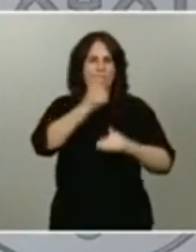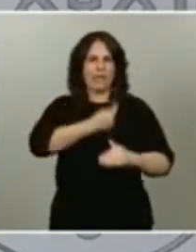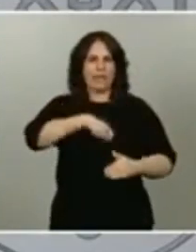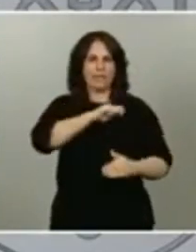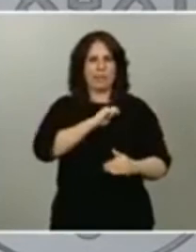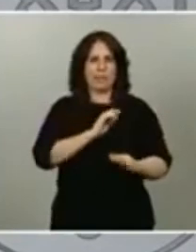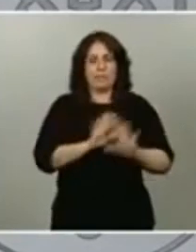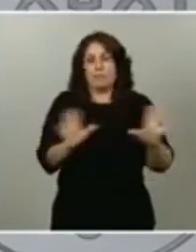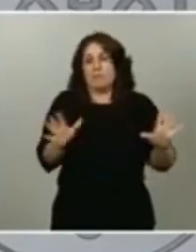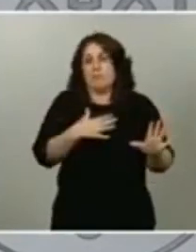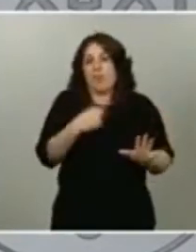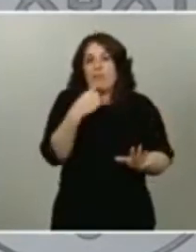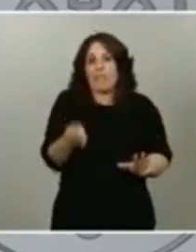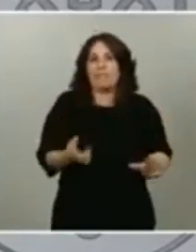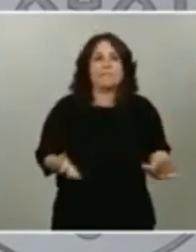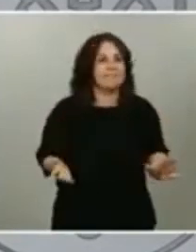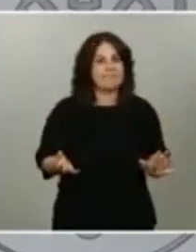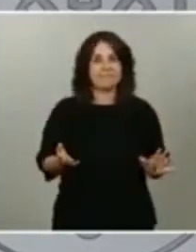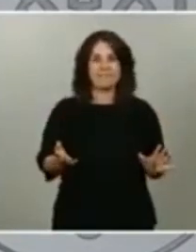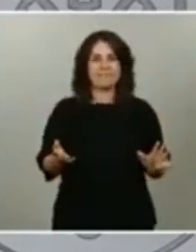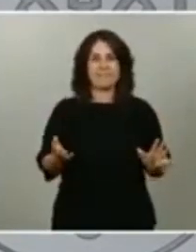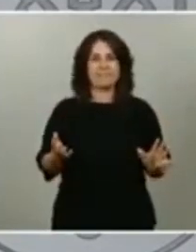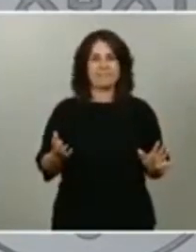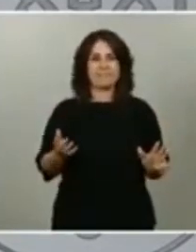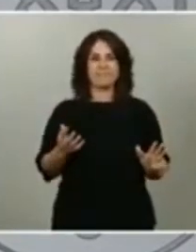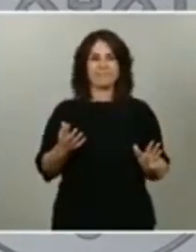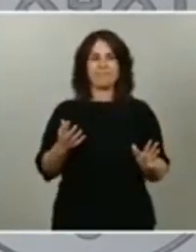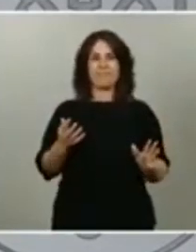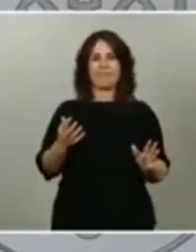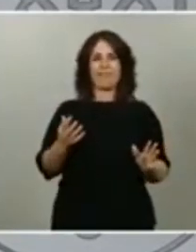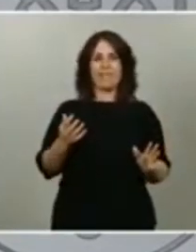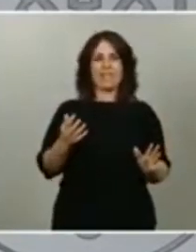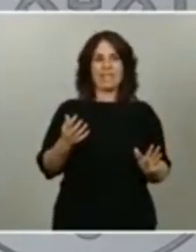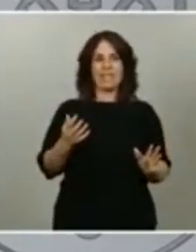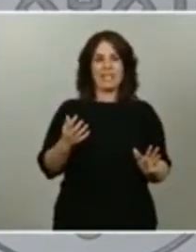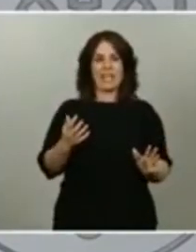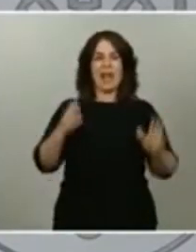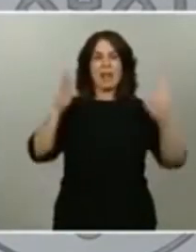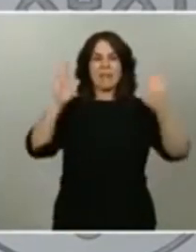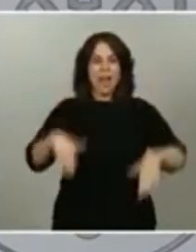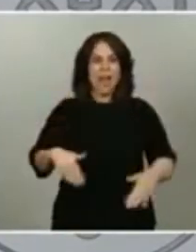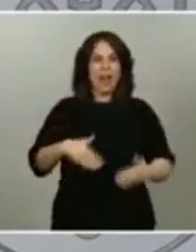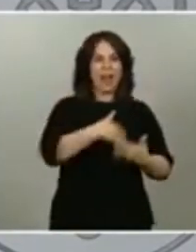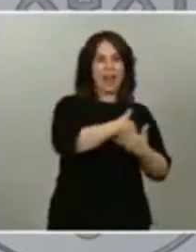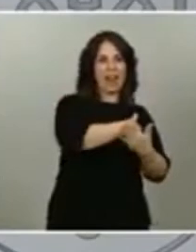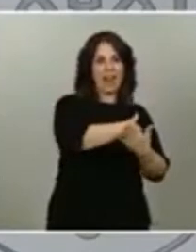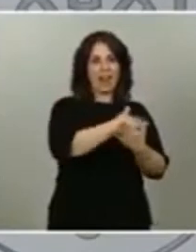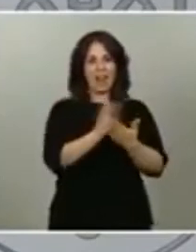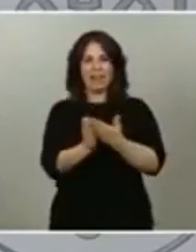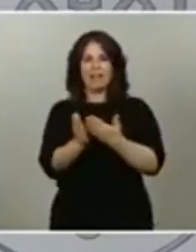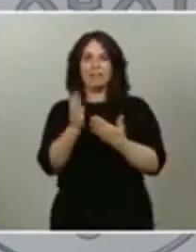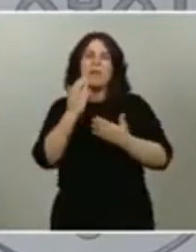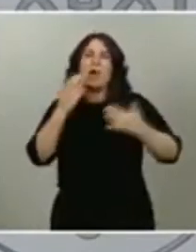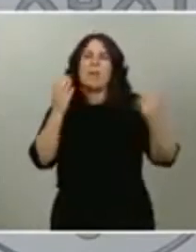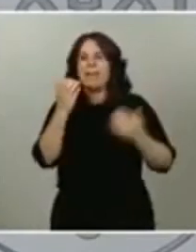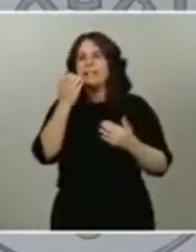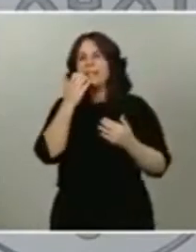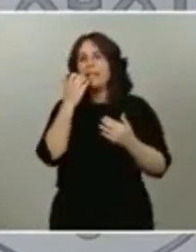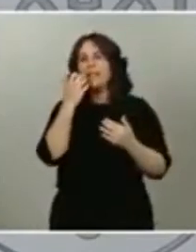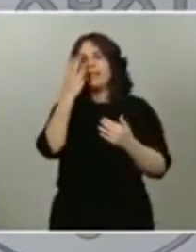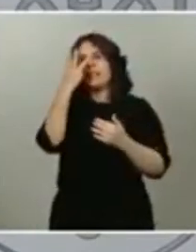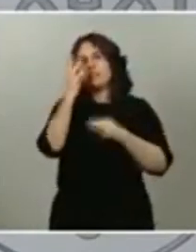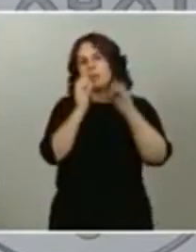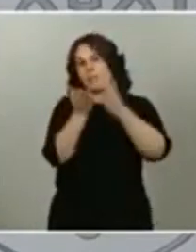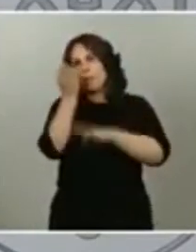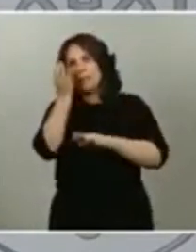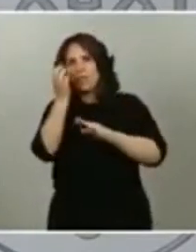decir con los datos en donde los abanicos de si es tres puntos arriba o tres puntos abajo no se van a poder conocer